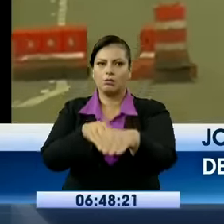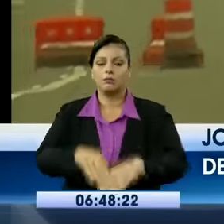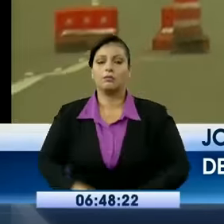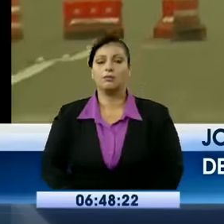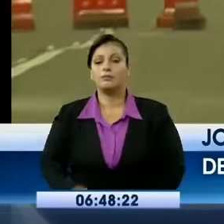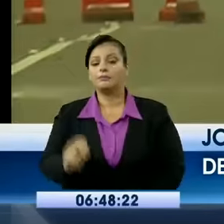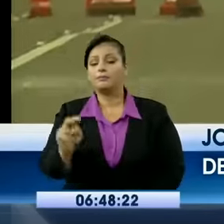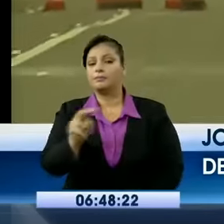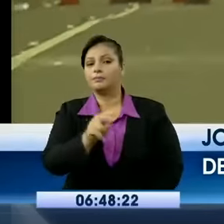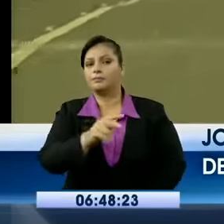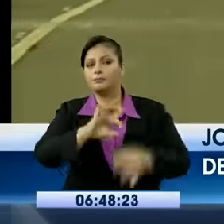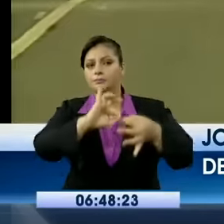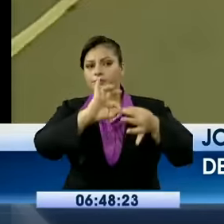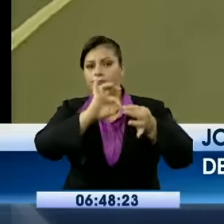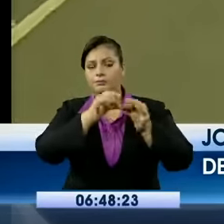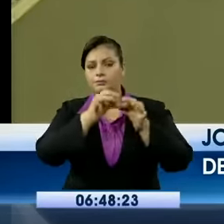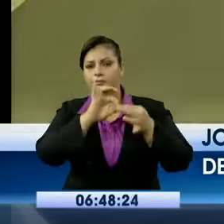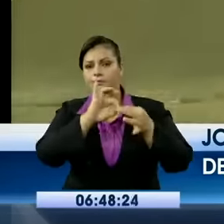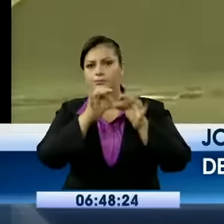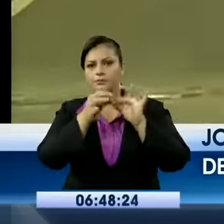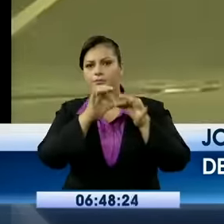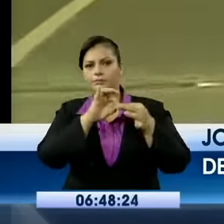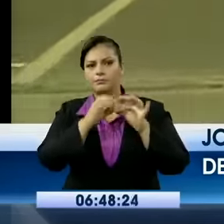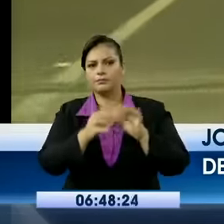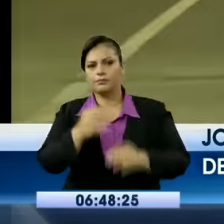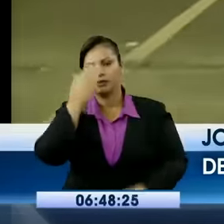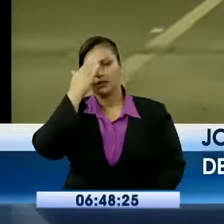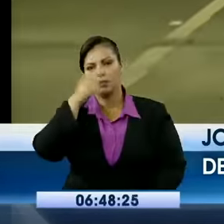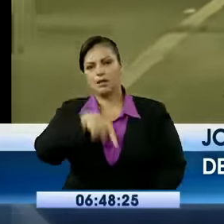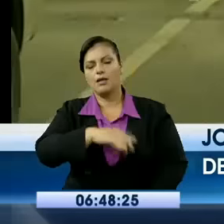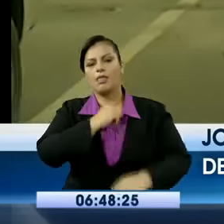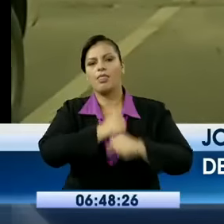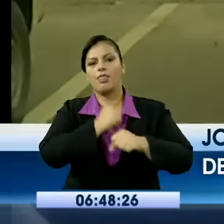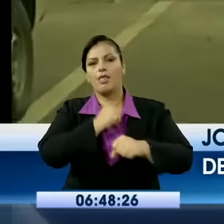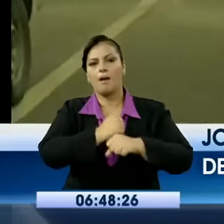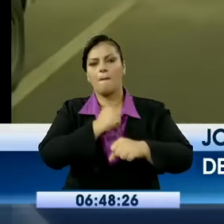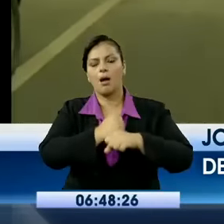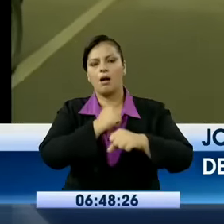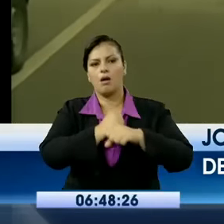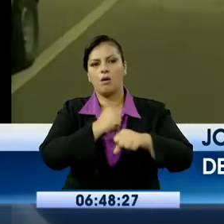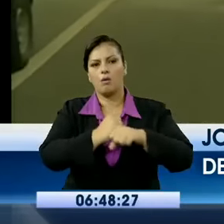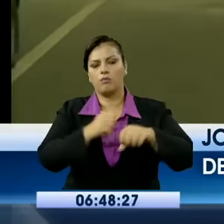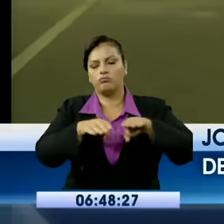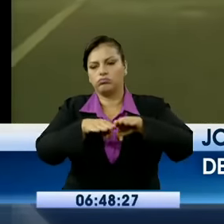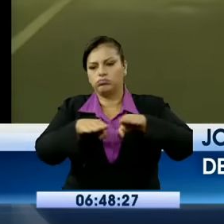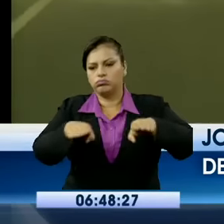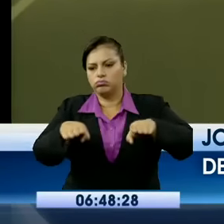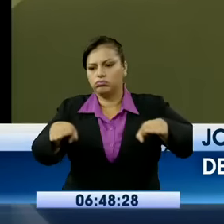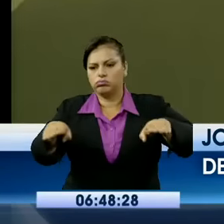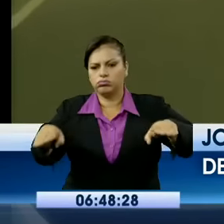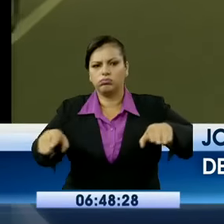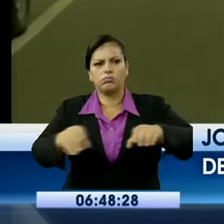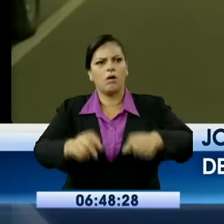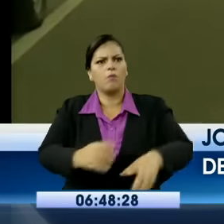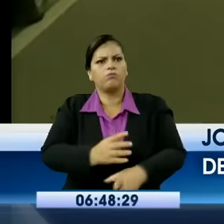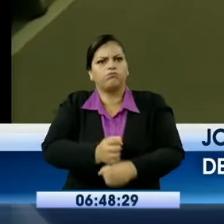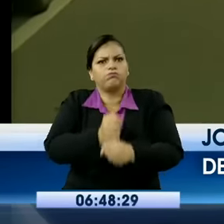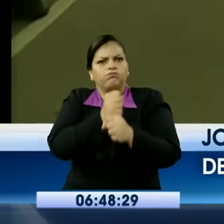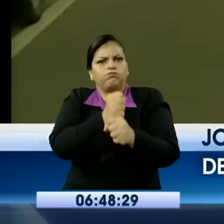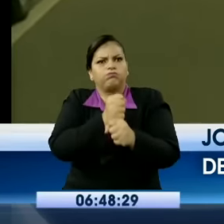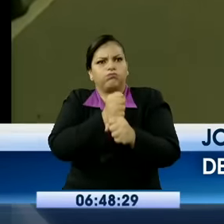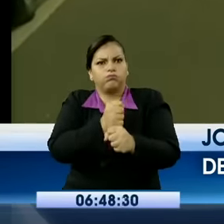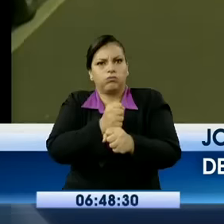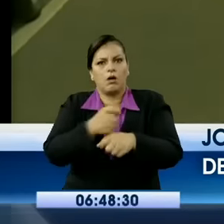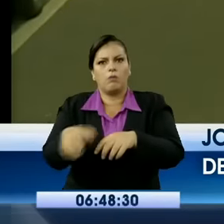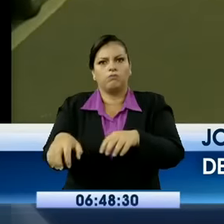de cauchos antisísmicos en cada una de las uniones de los